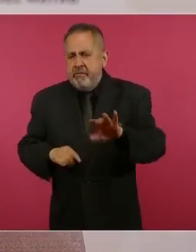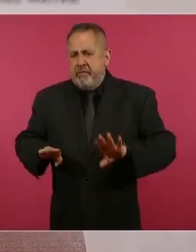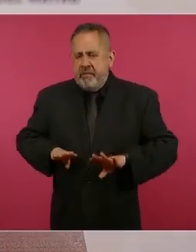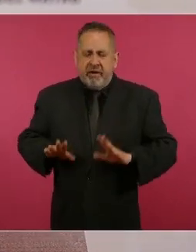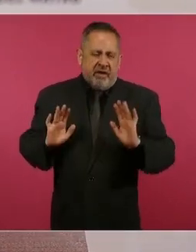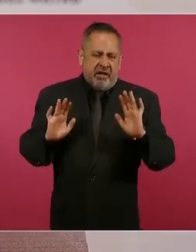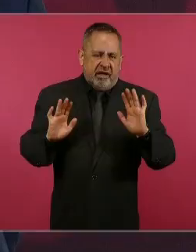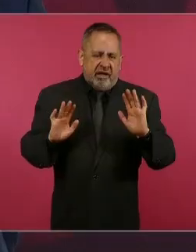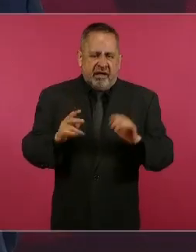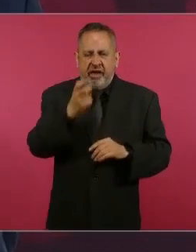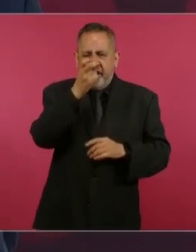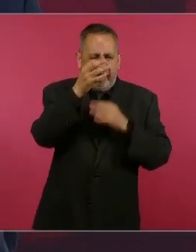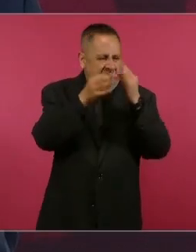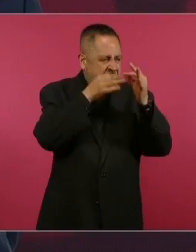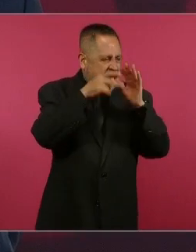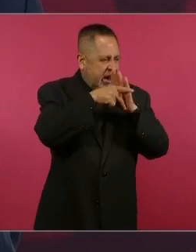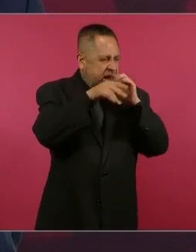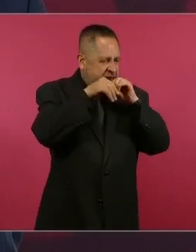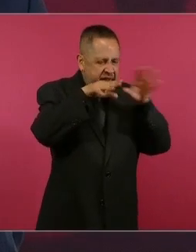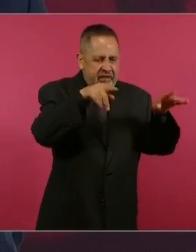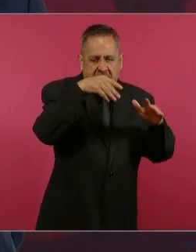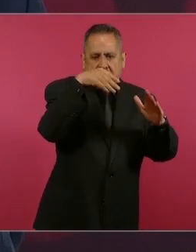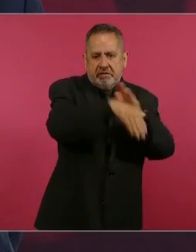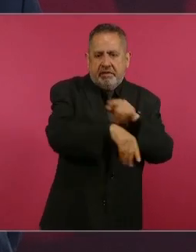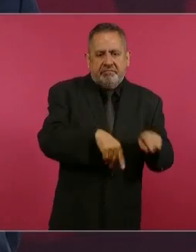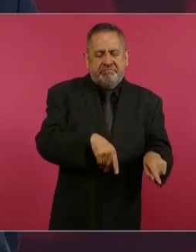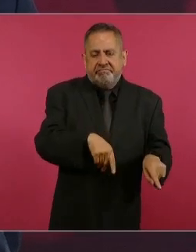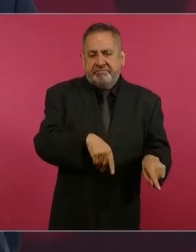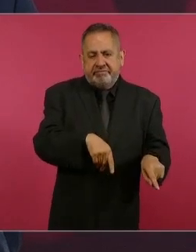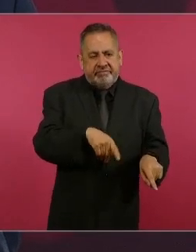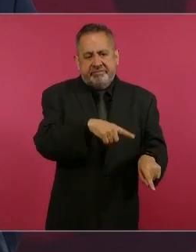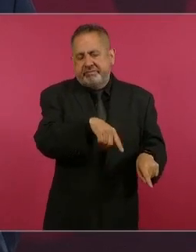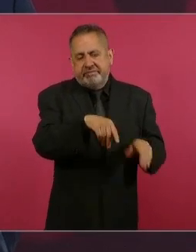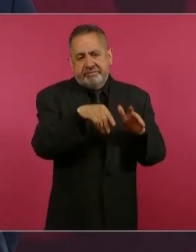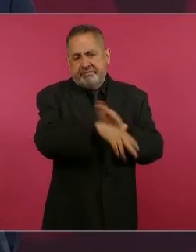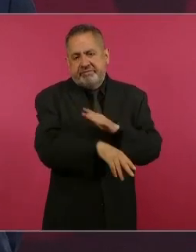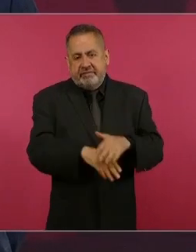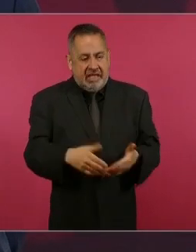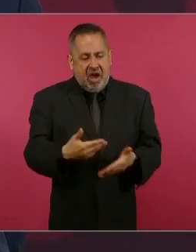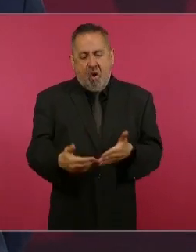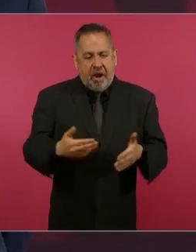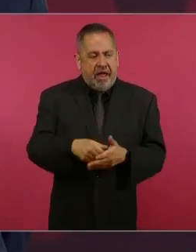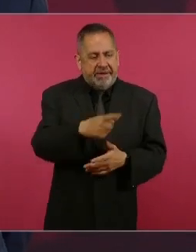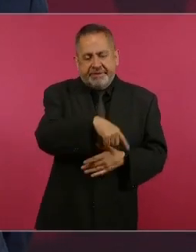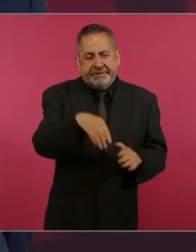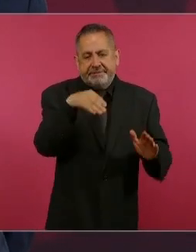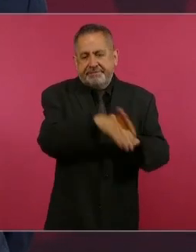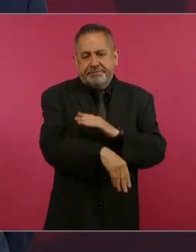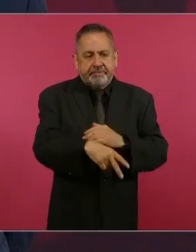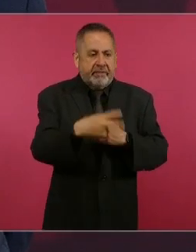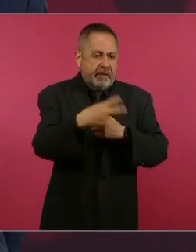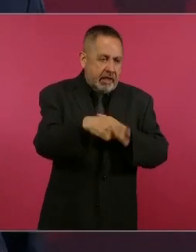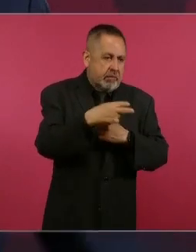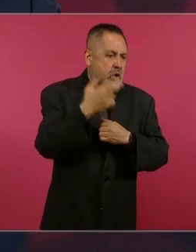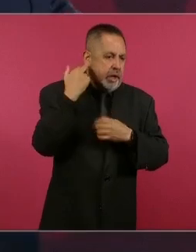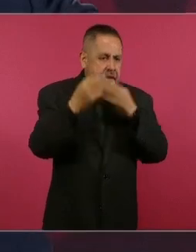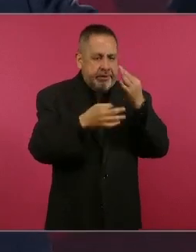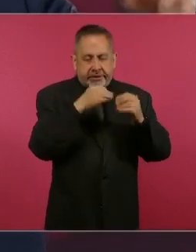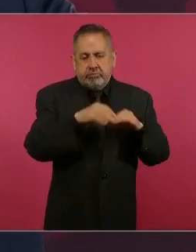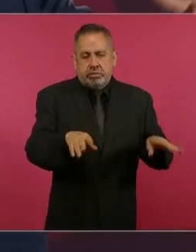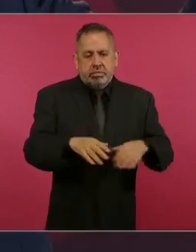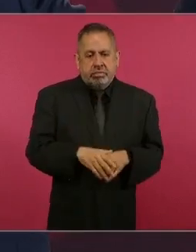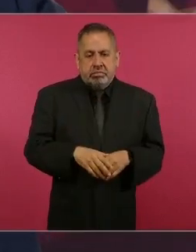fracasan los medios convencionales de información en la actualidad, están